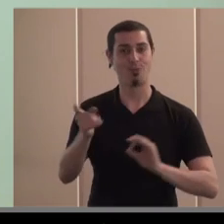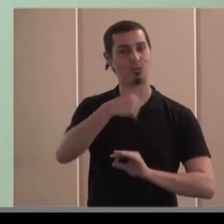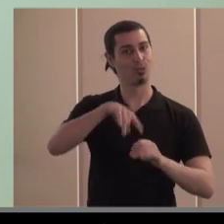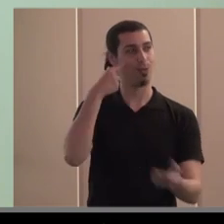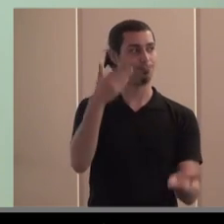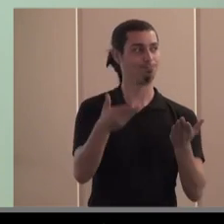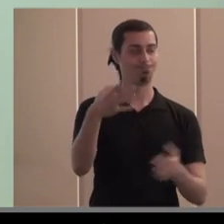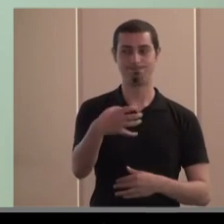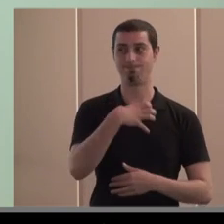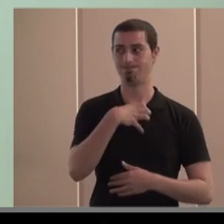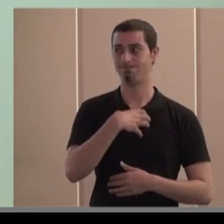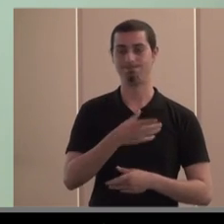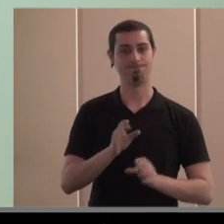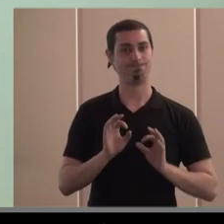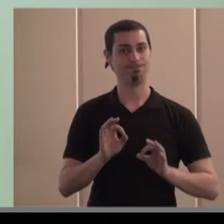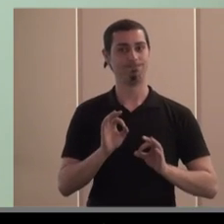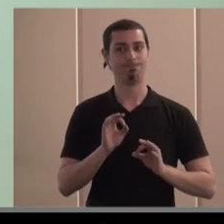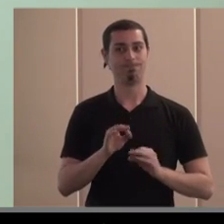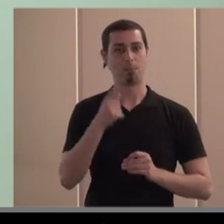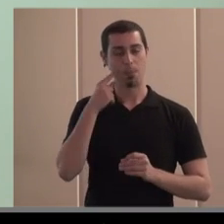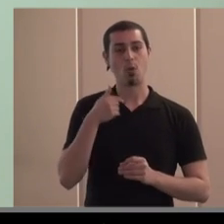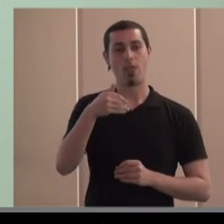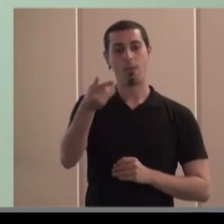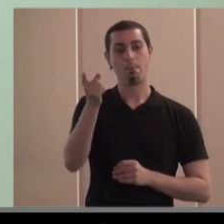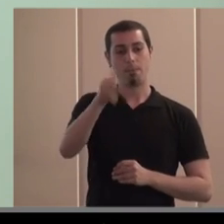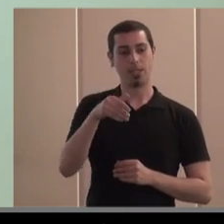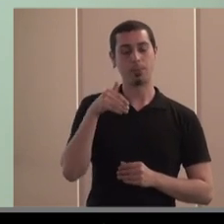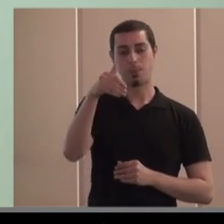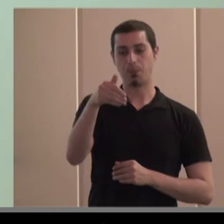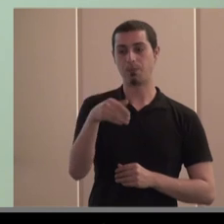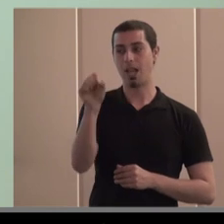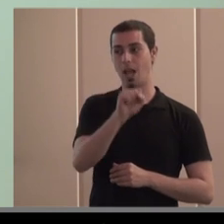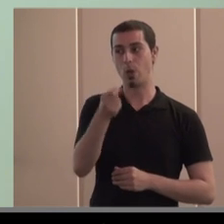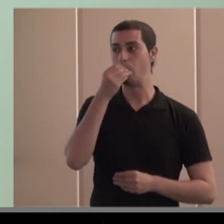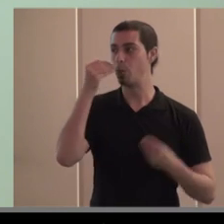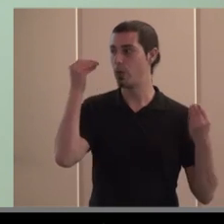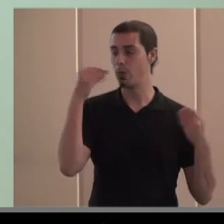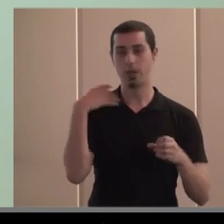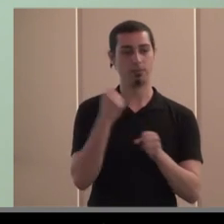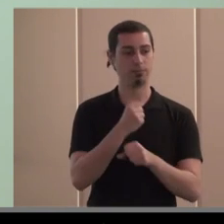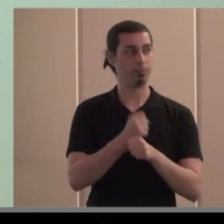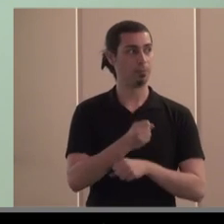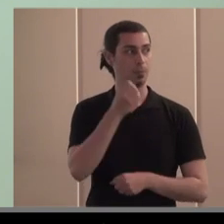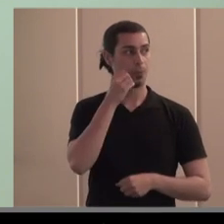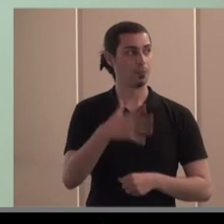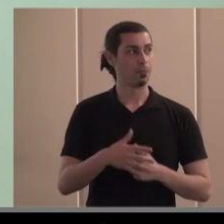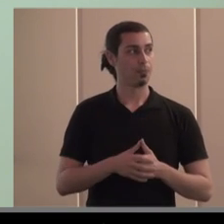hacerlas como grupo y esto lo haremos a lo largo del mes anterior el año ha ido muy bien por lo tanto este número lo vamos